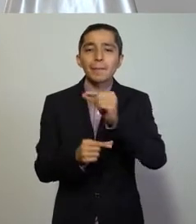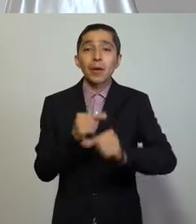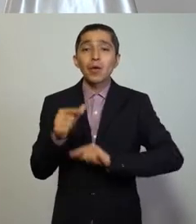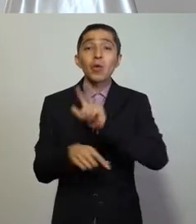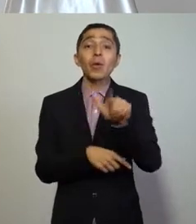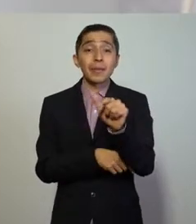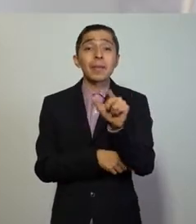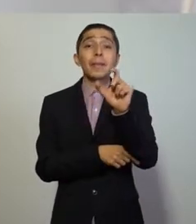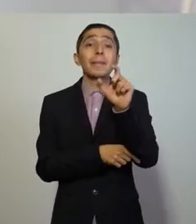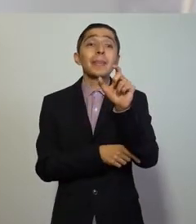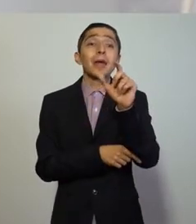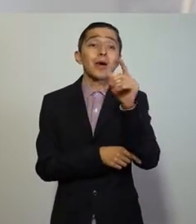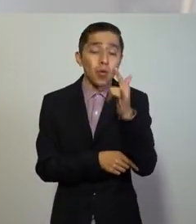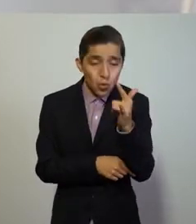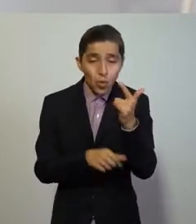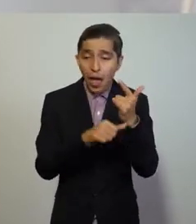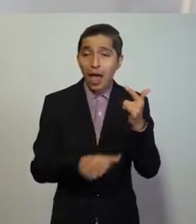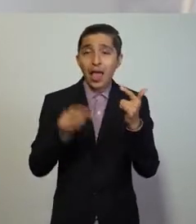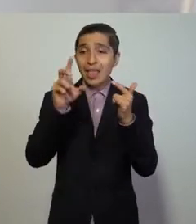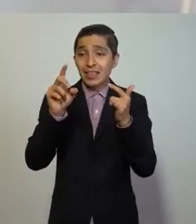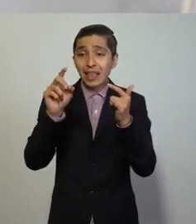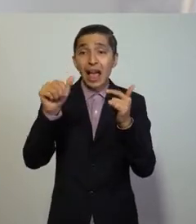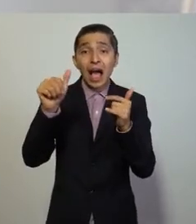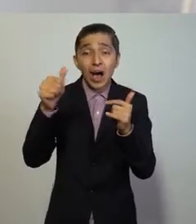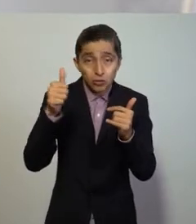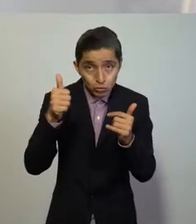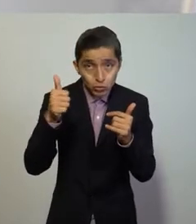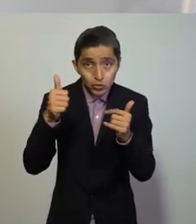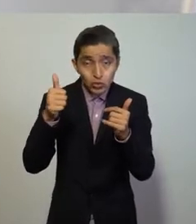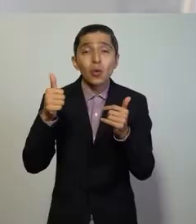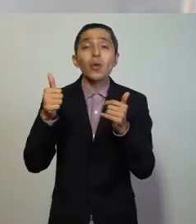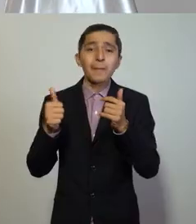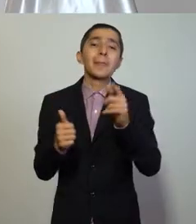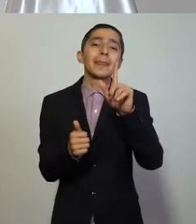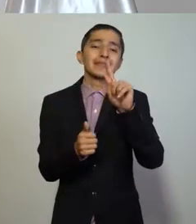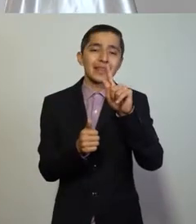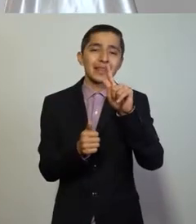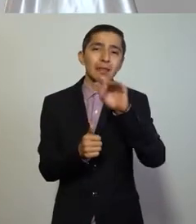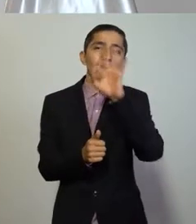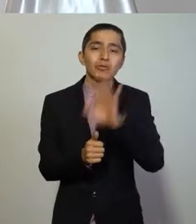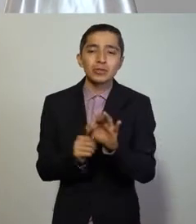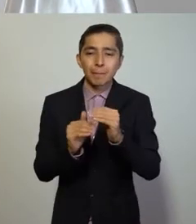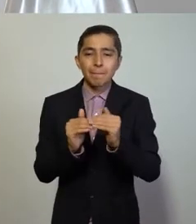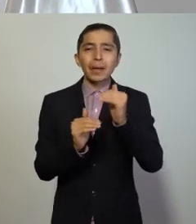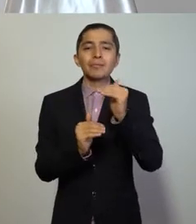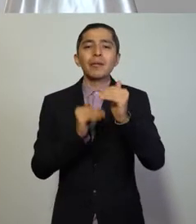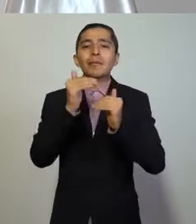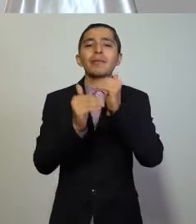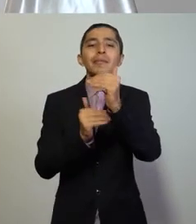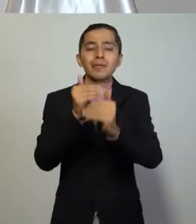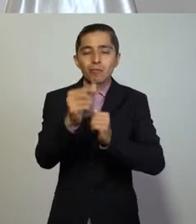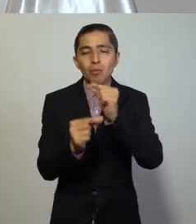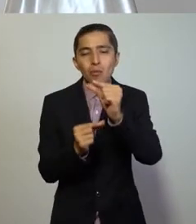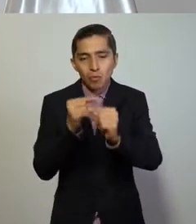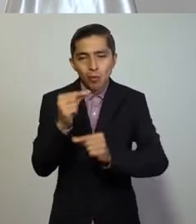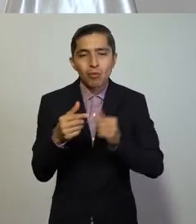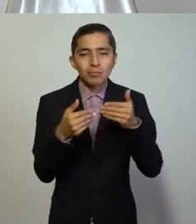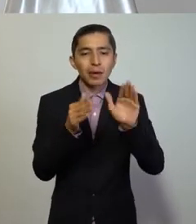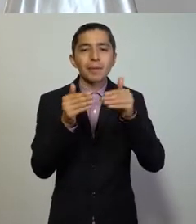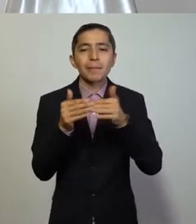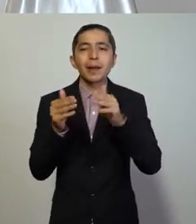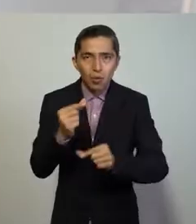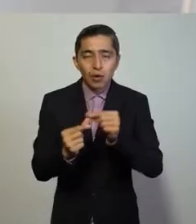30 de agosto, podremos llegar hasta un 75%. El objetivo es adaptarnos a una nueva